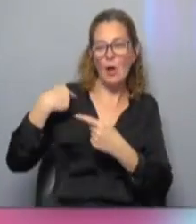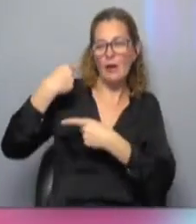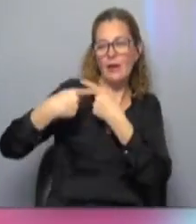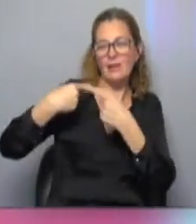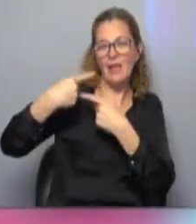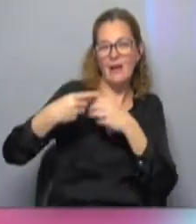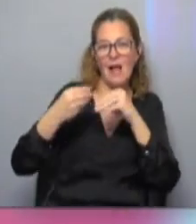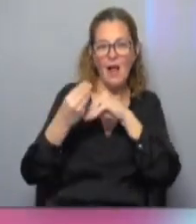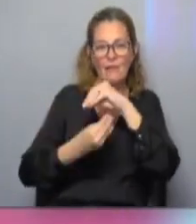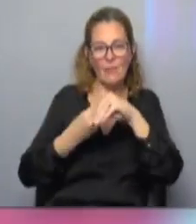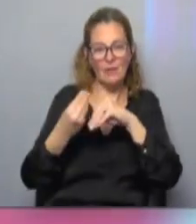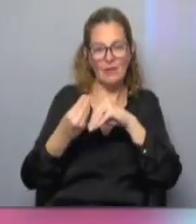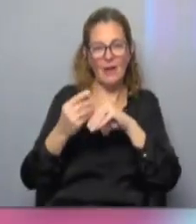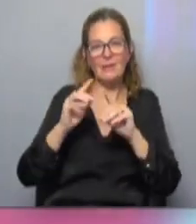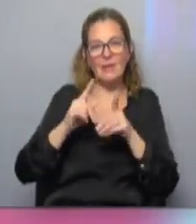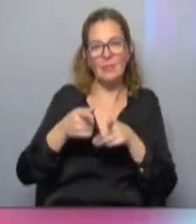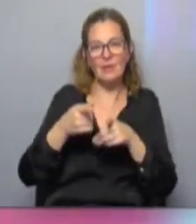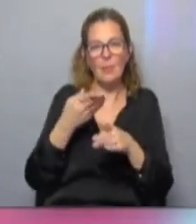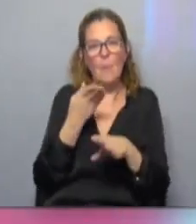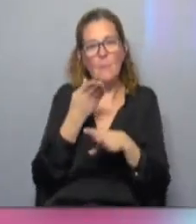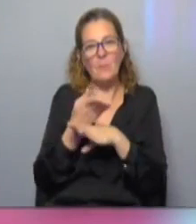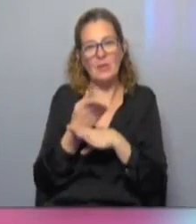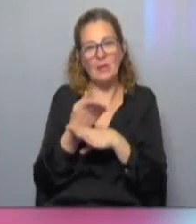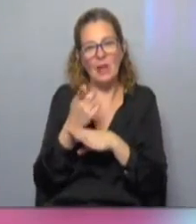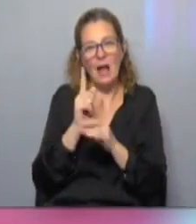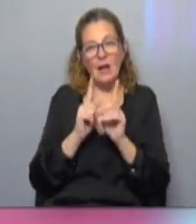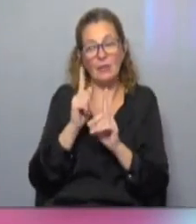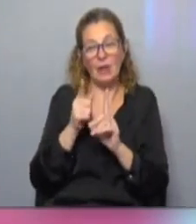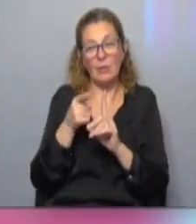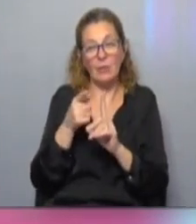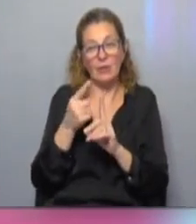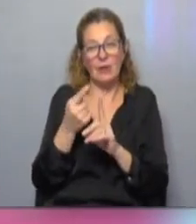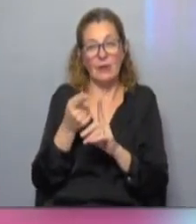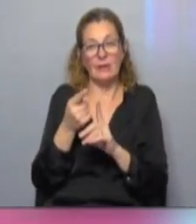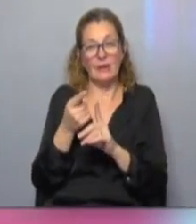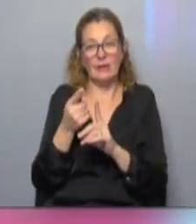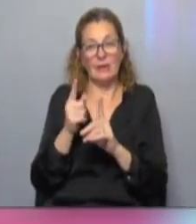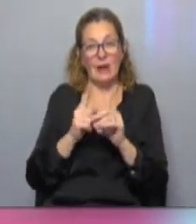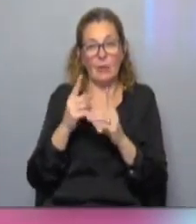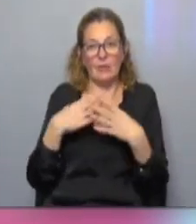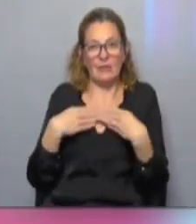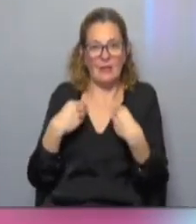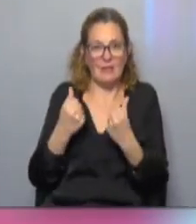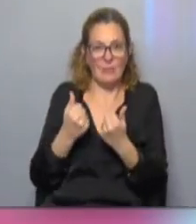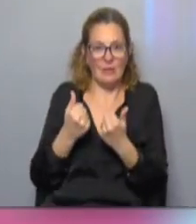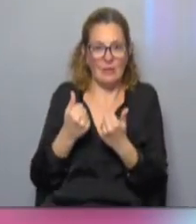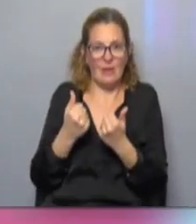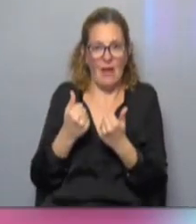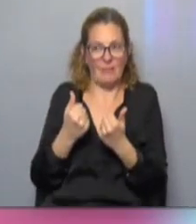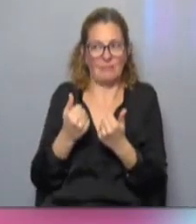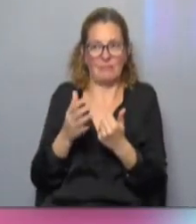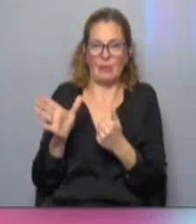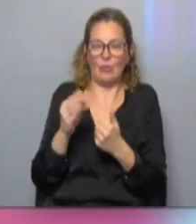en la familia y también estamos pidiendo y eso es una cosa que creo que es de sensibilidad moral